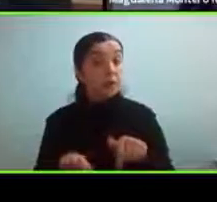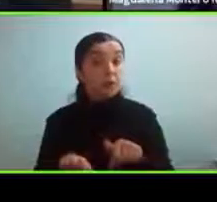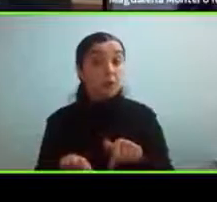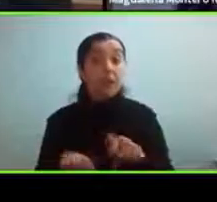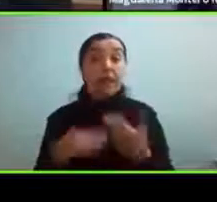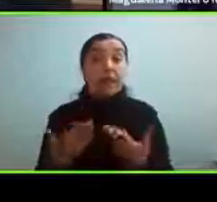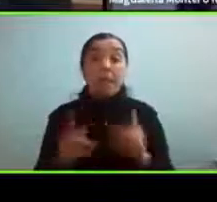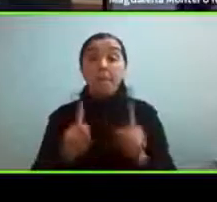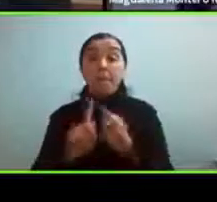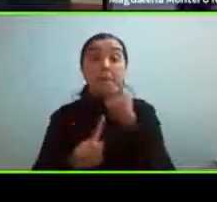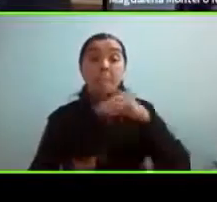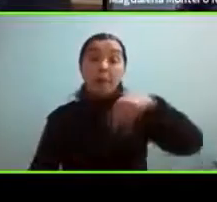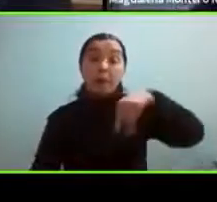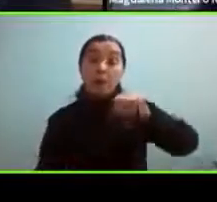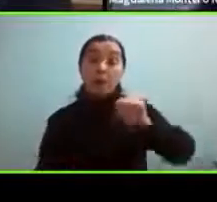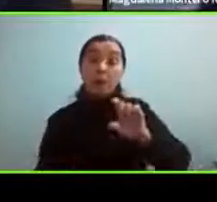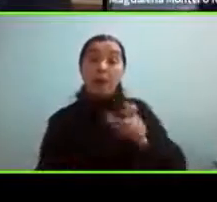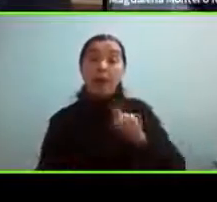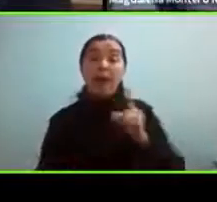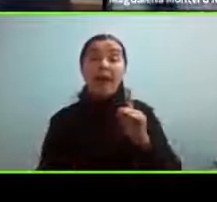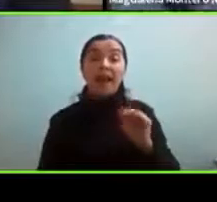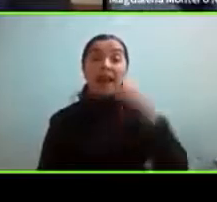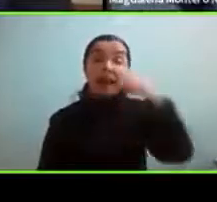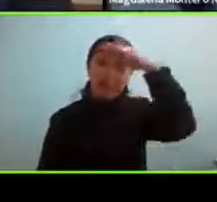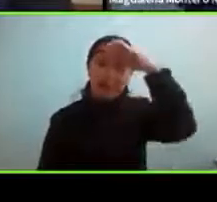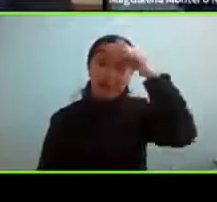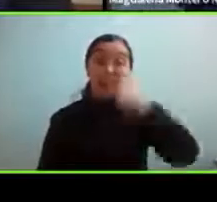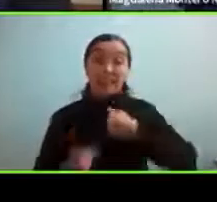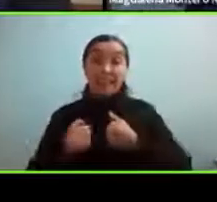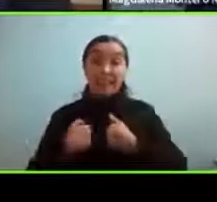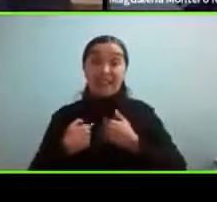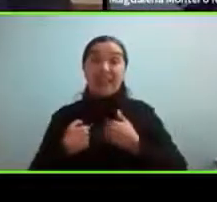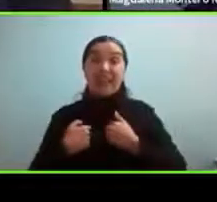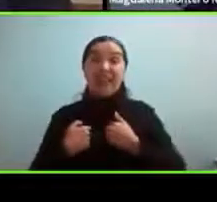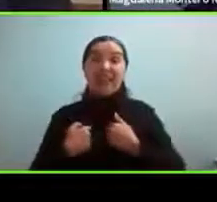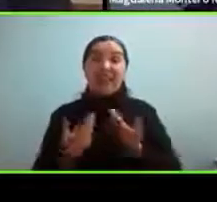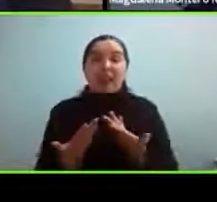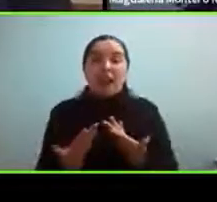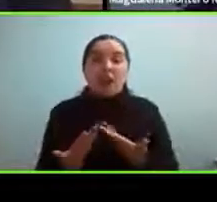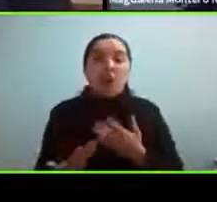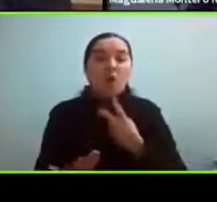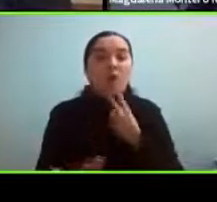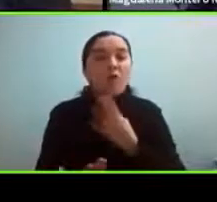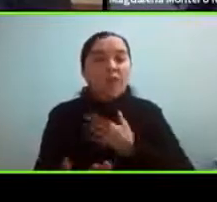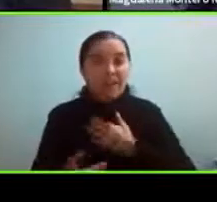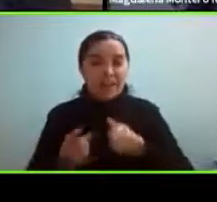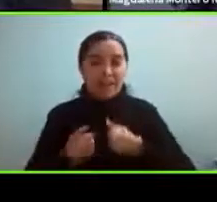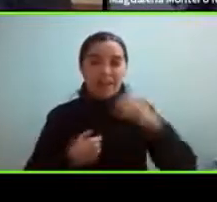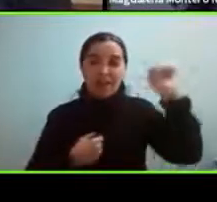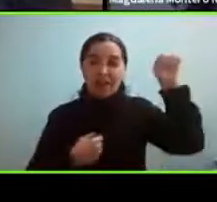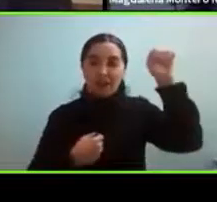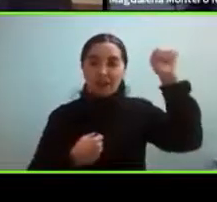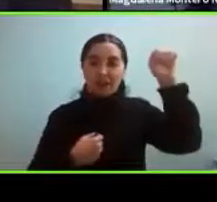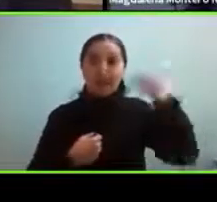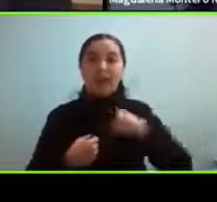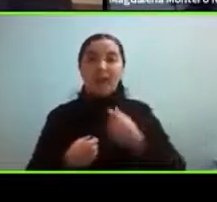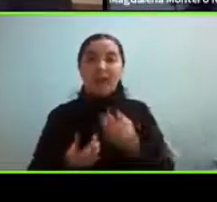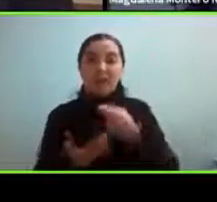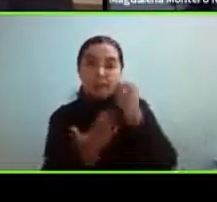primero con Magda que nos contó desde la experiencia en primera persona cómo es el autismo y el diagnóstico tardío